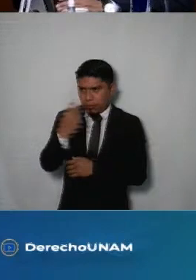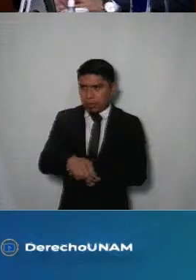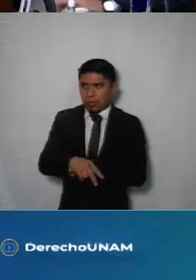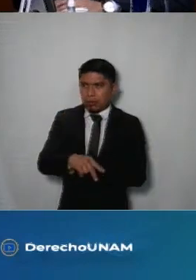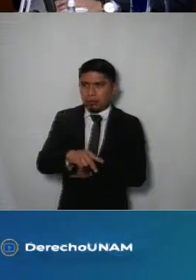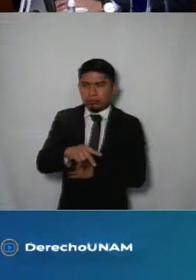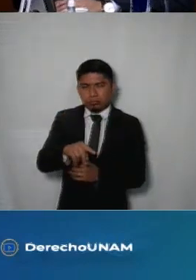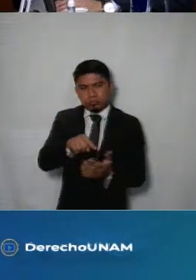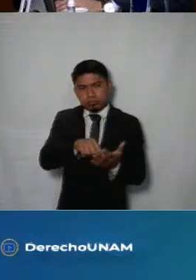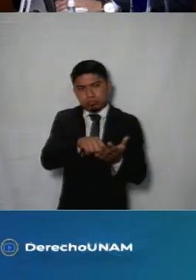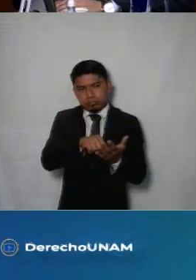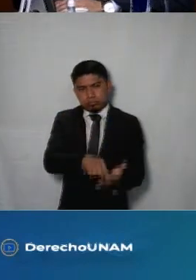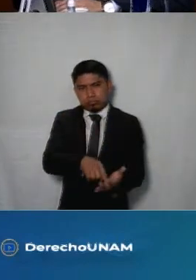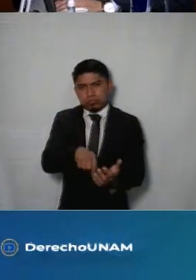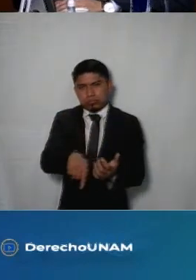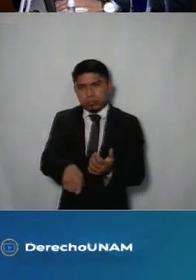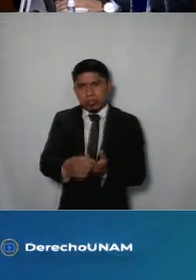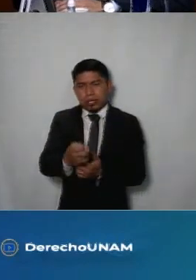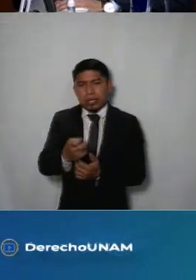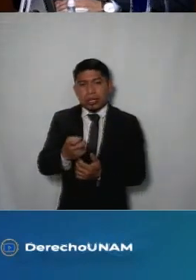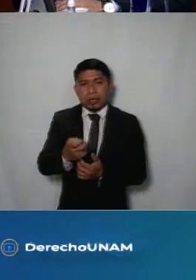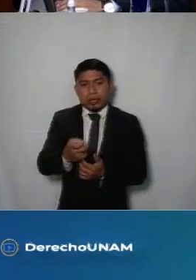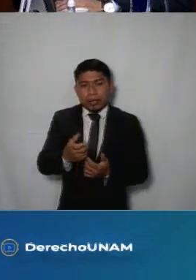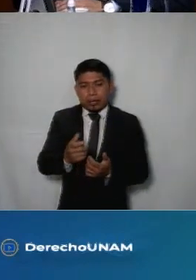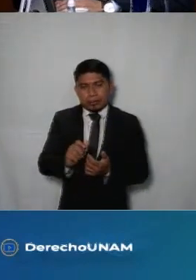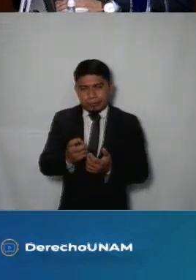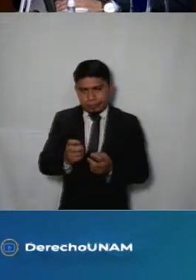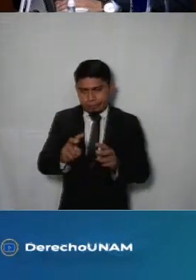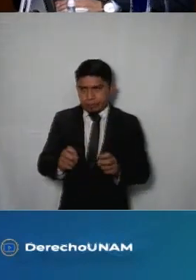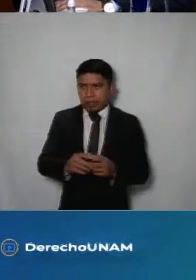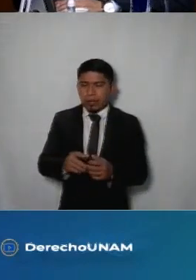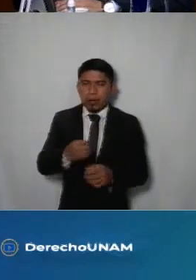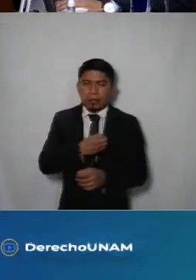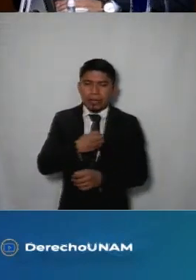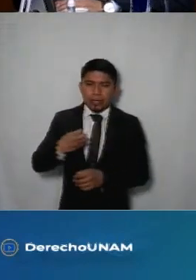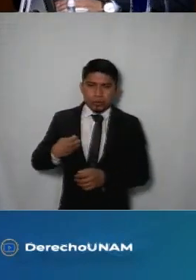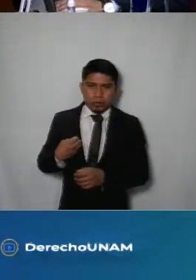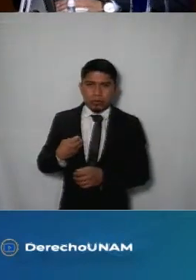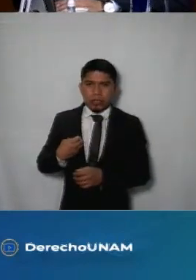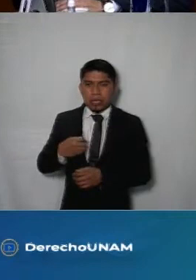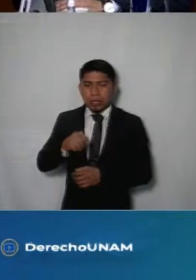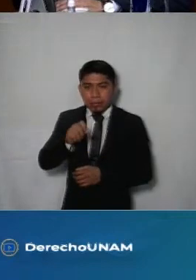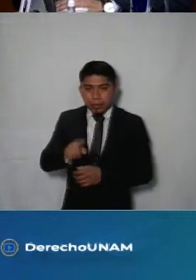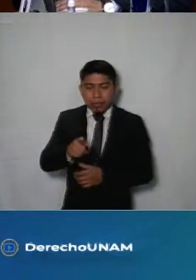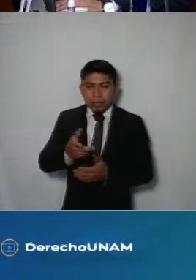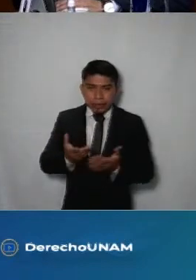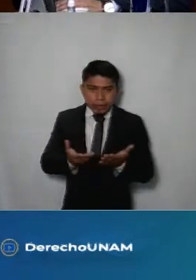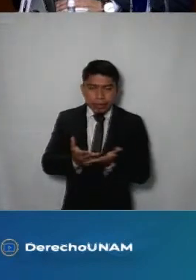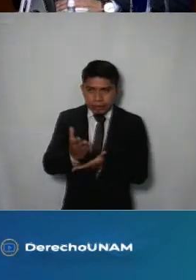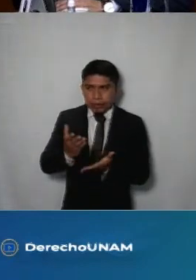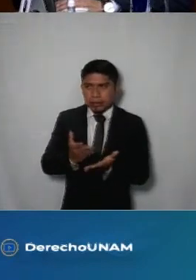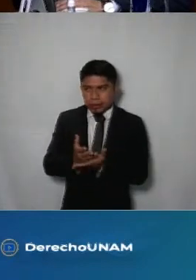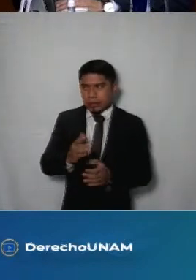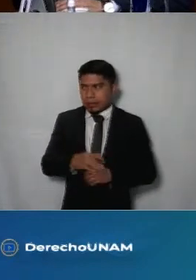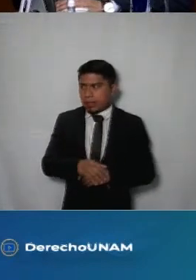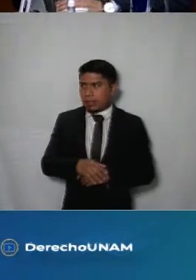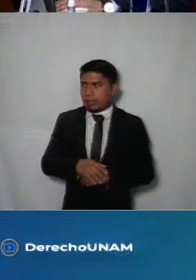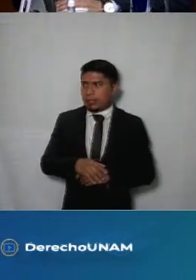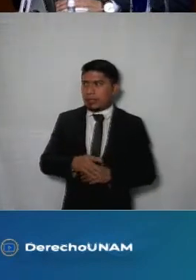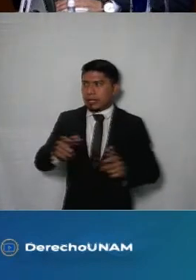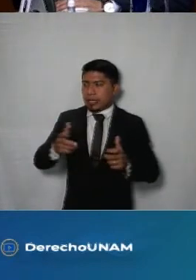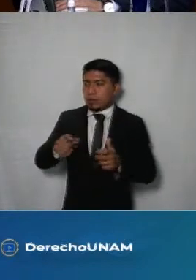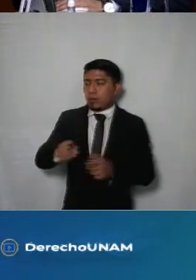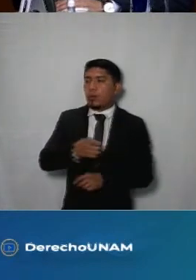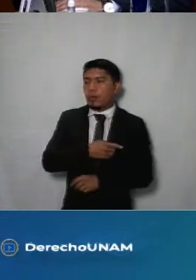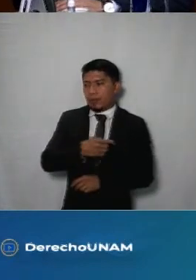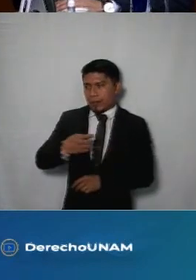México establece amplias garantías por otro lado la obligación de adoptar medidas de accesibilidad se